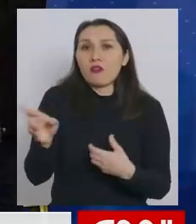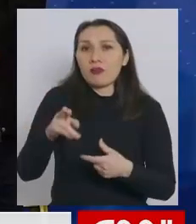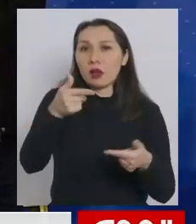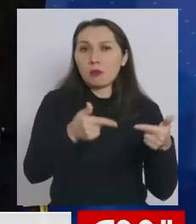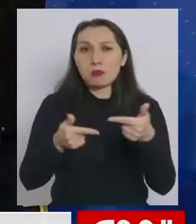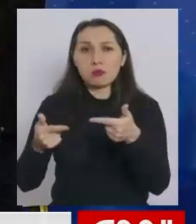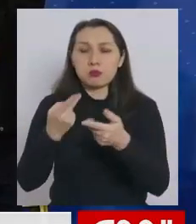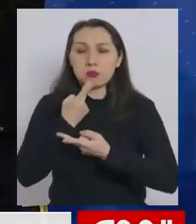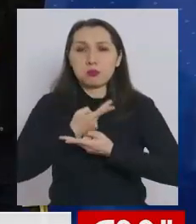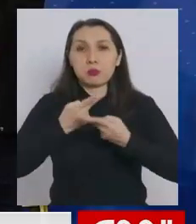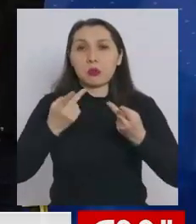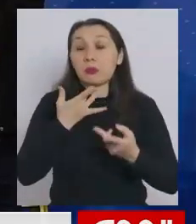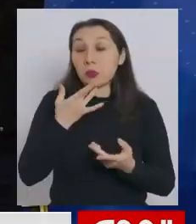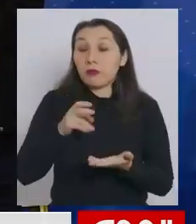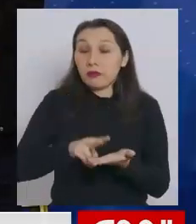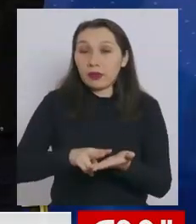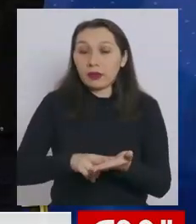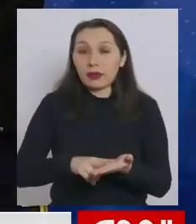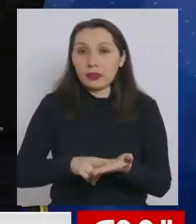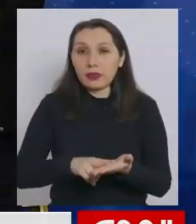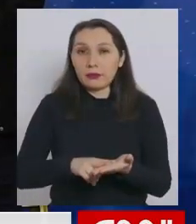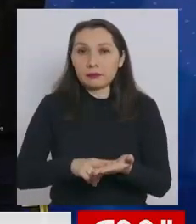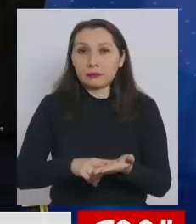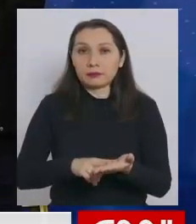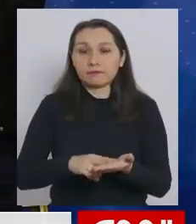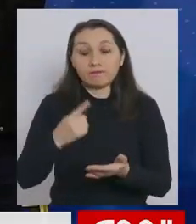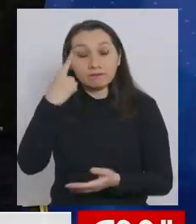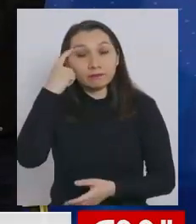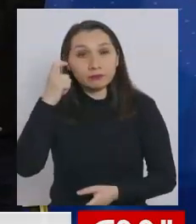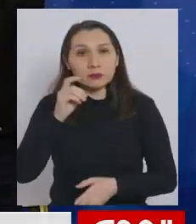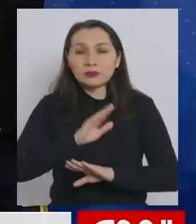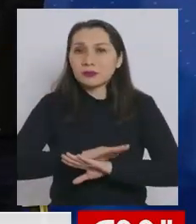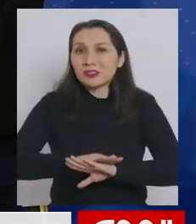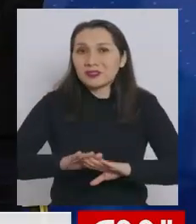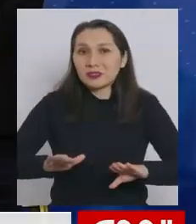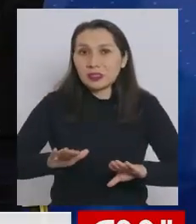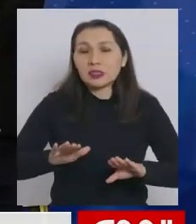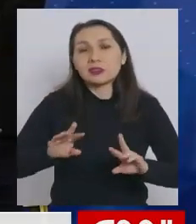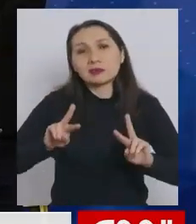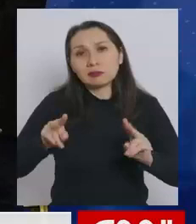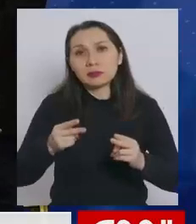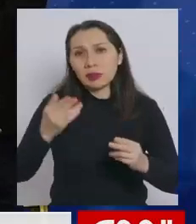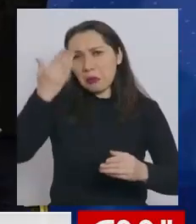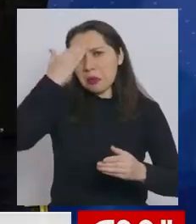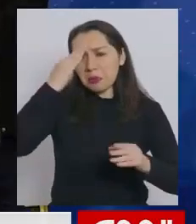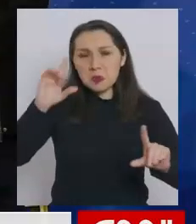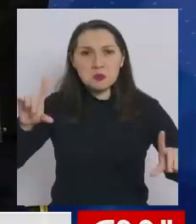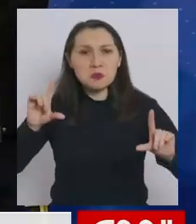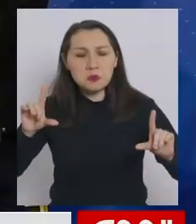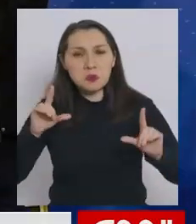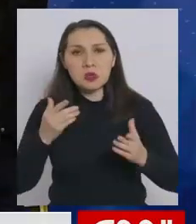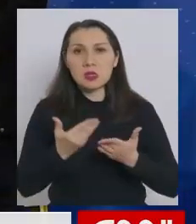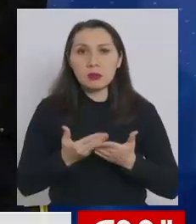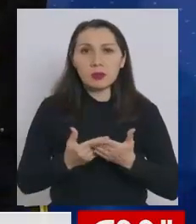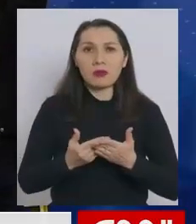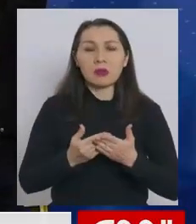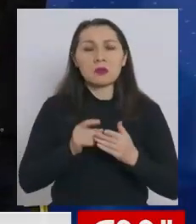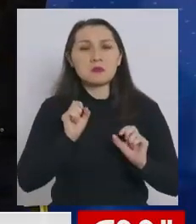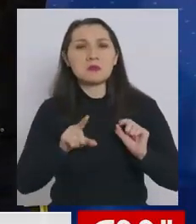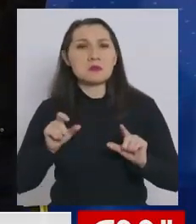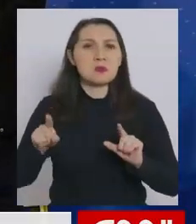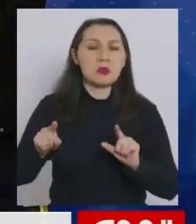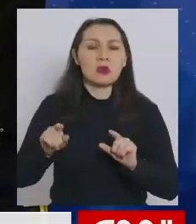políticas públicas. Porque es verdad, creo que hay que terminar con el populismo, con la demagogia,